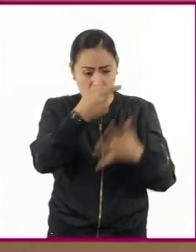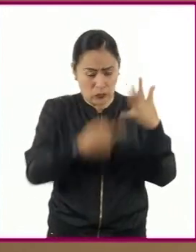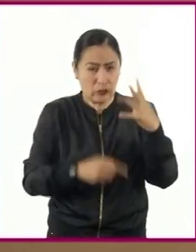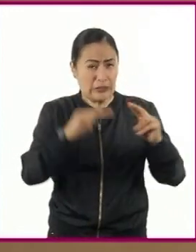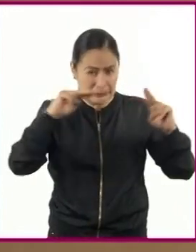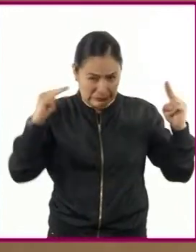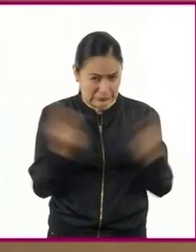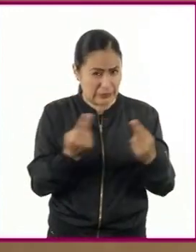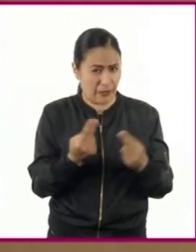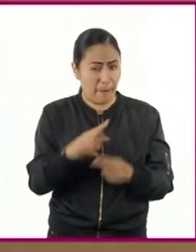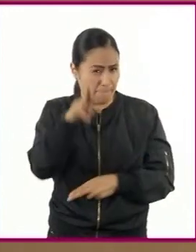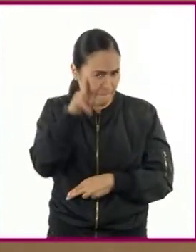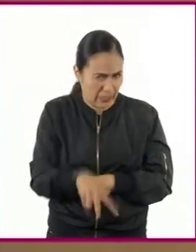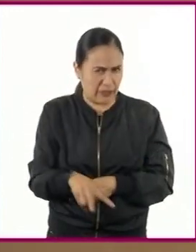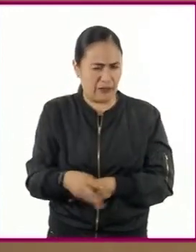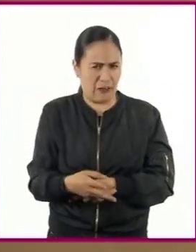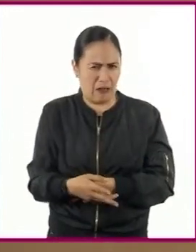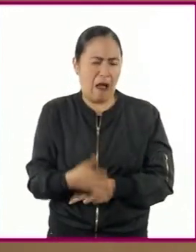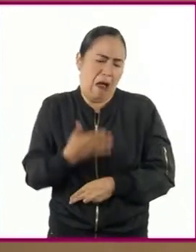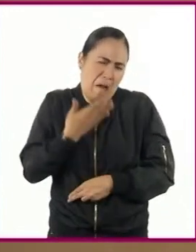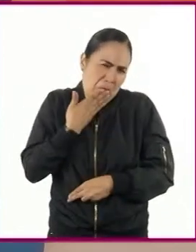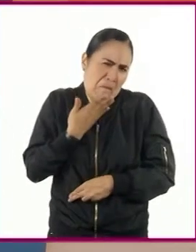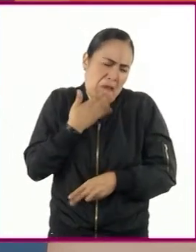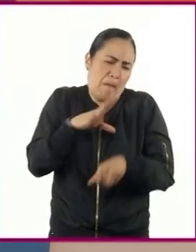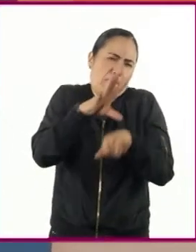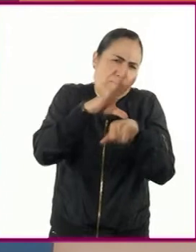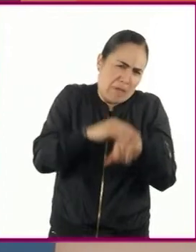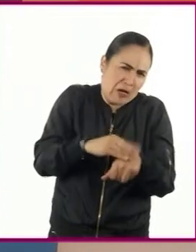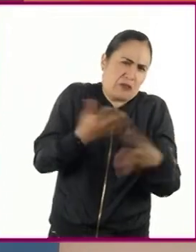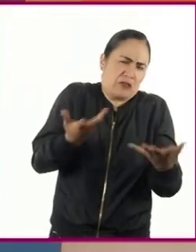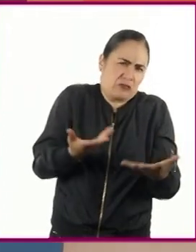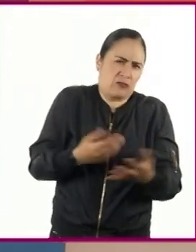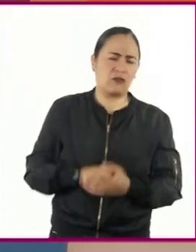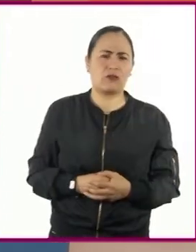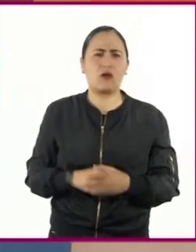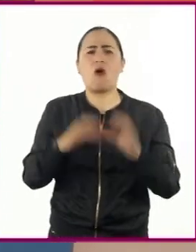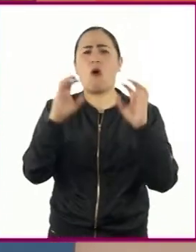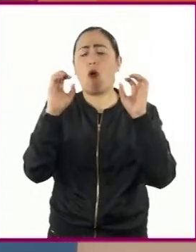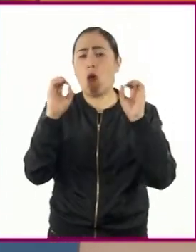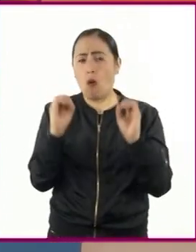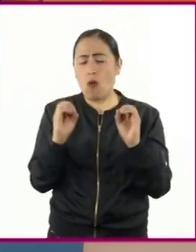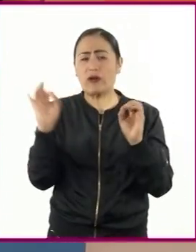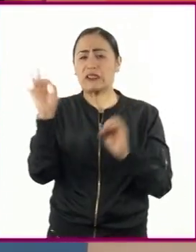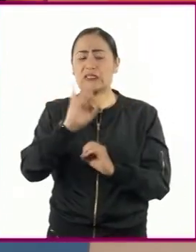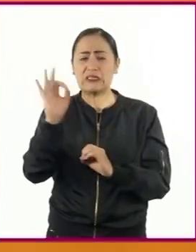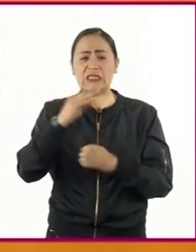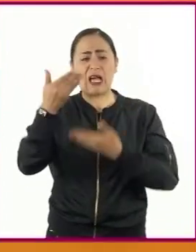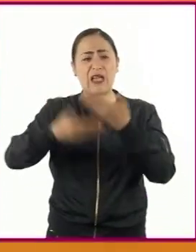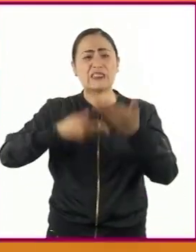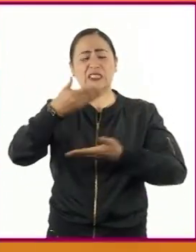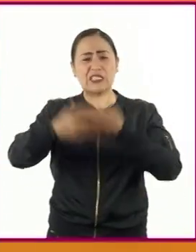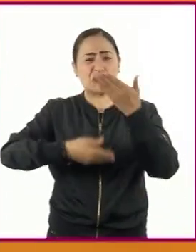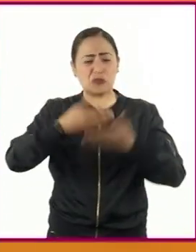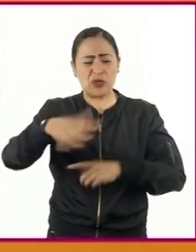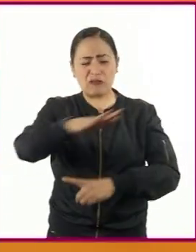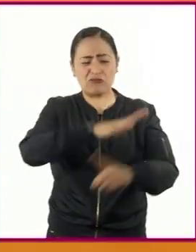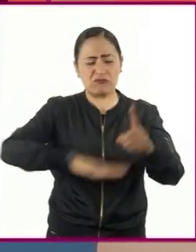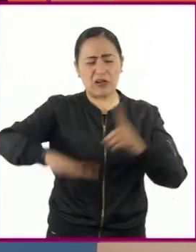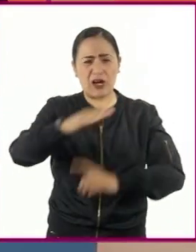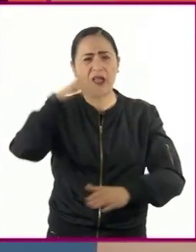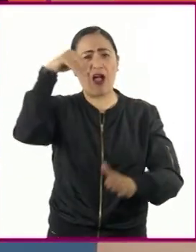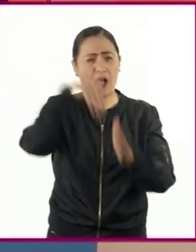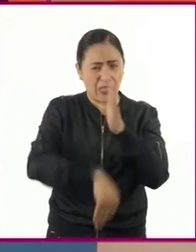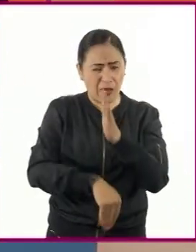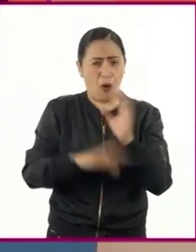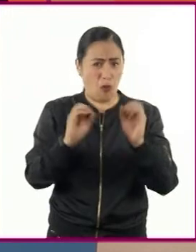real? ¿Se justifica su producción? ¿Podrían tener alguna repercusión negativa al medio ambiente o a la